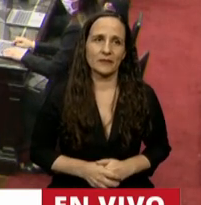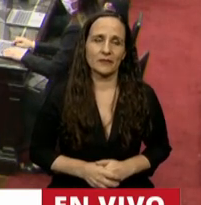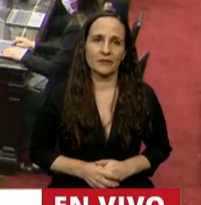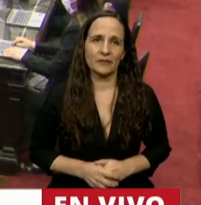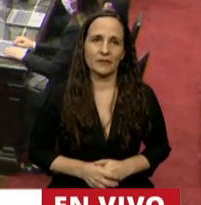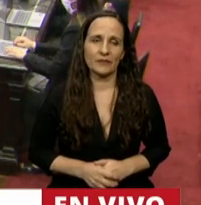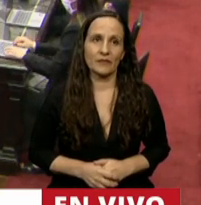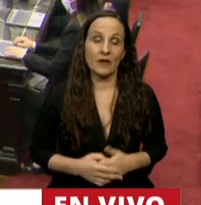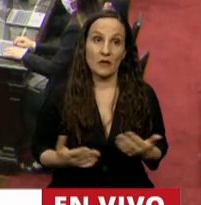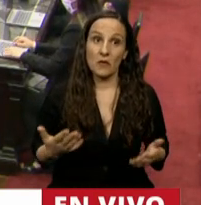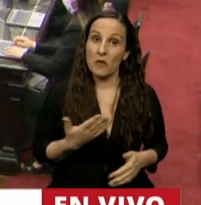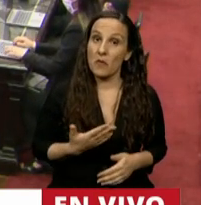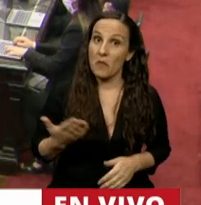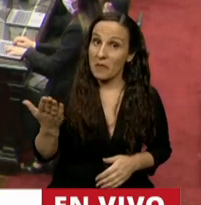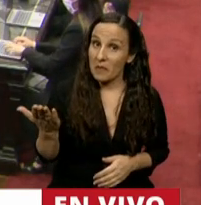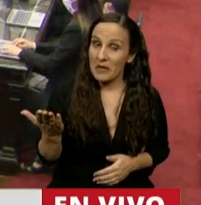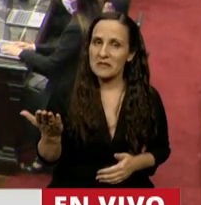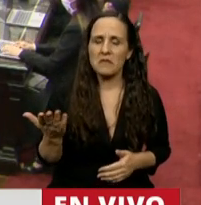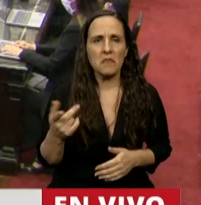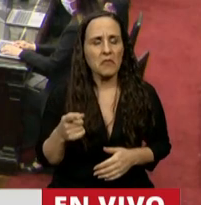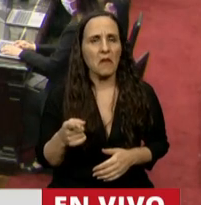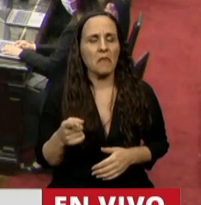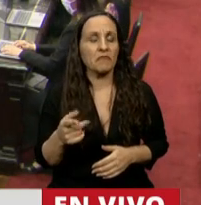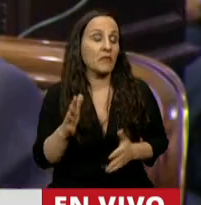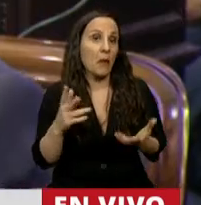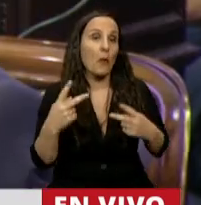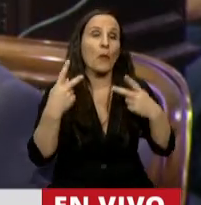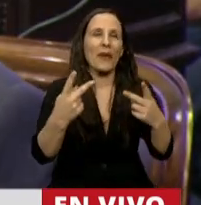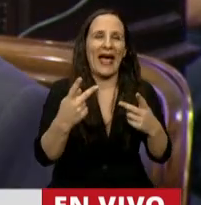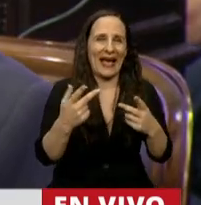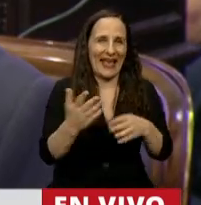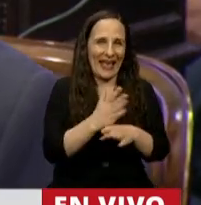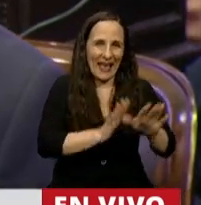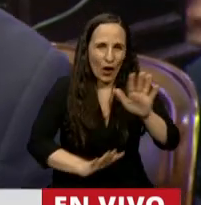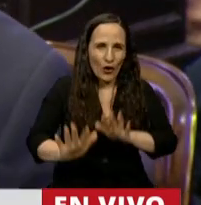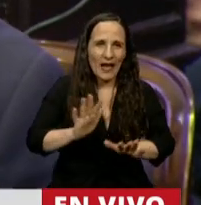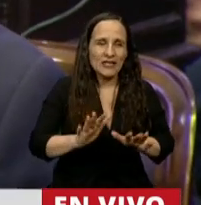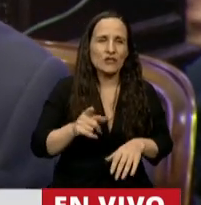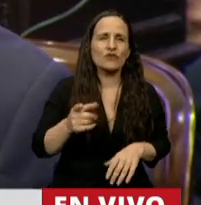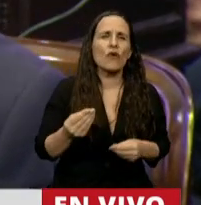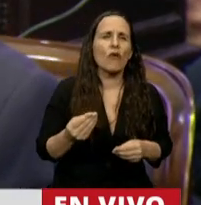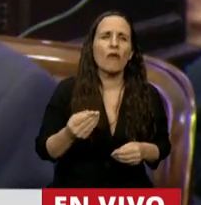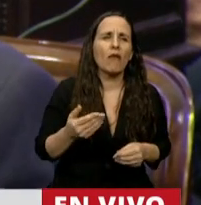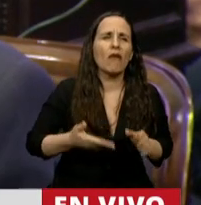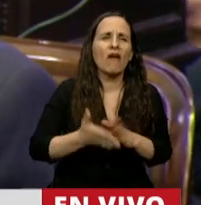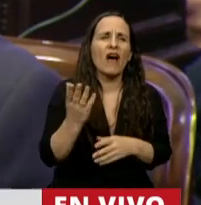Señor Presidente, cuando uno organiza un viaje, lo primero que dice es a dónde se quiere llegar.